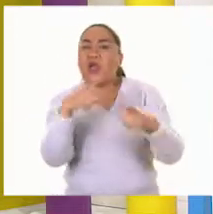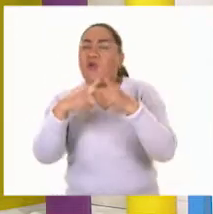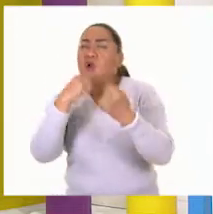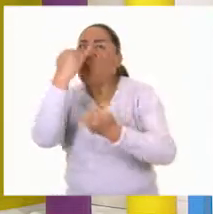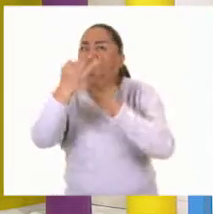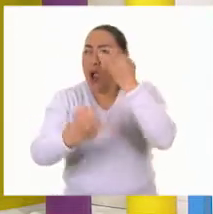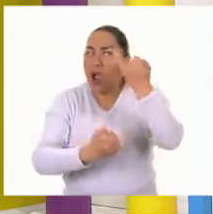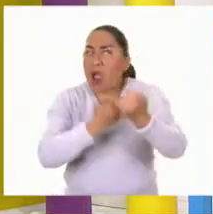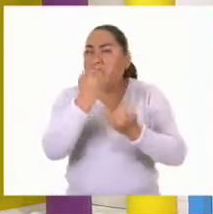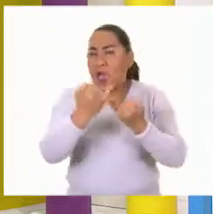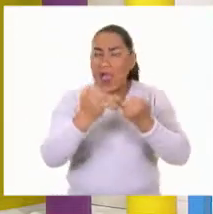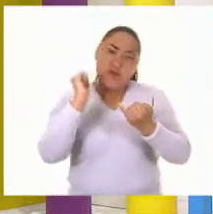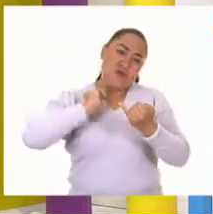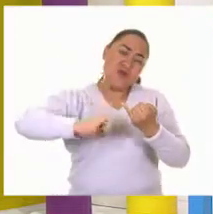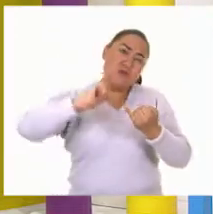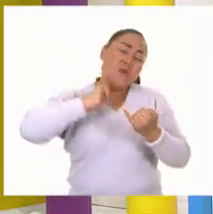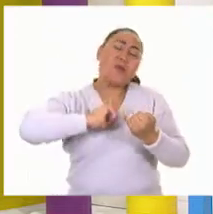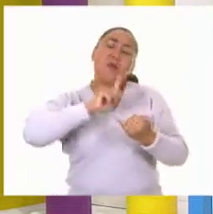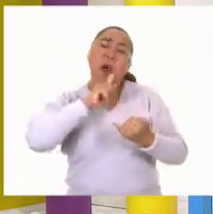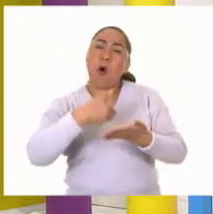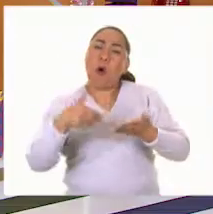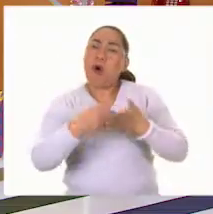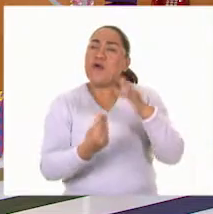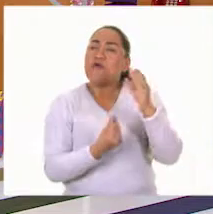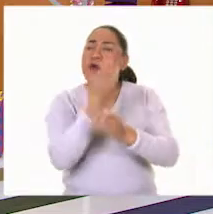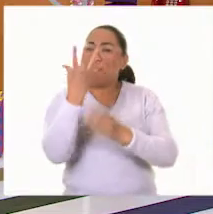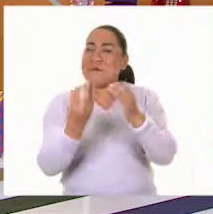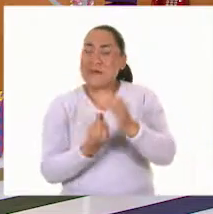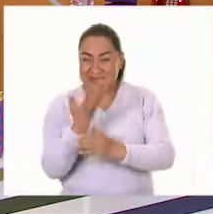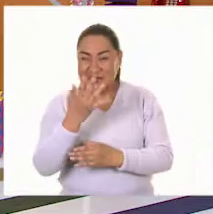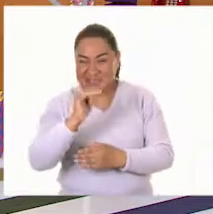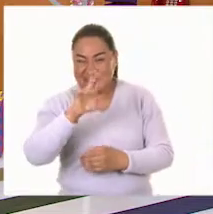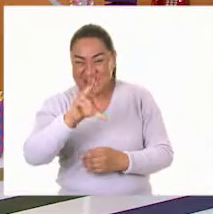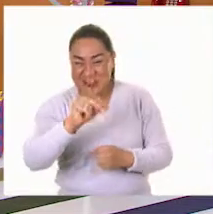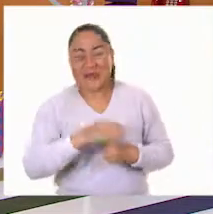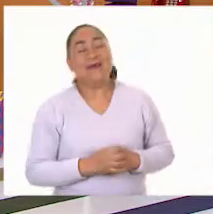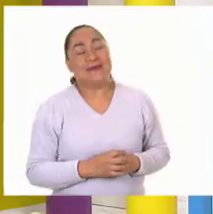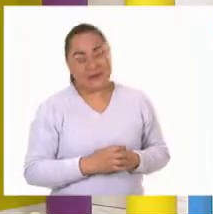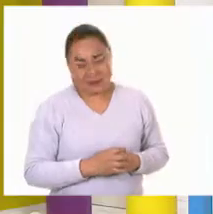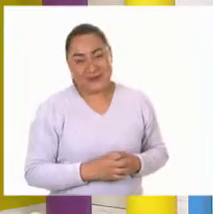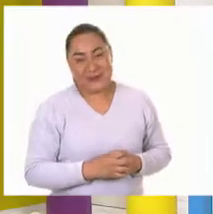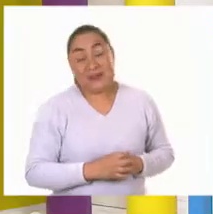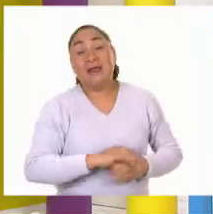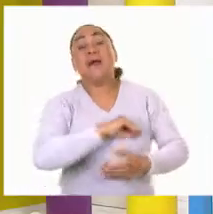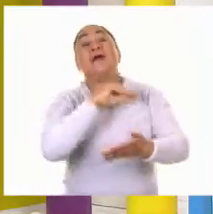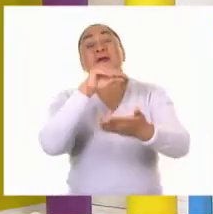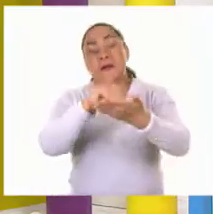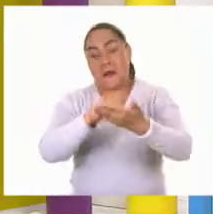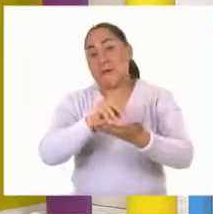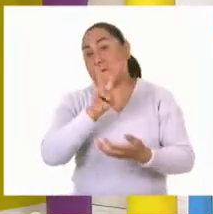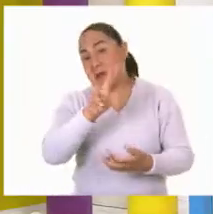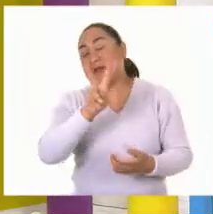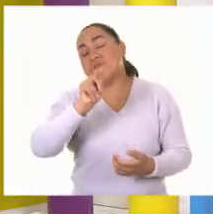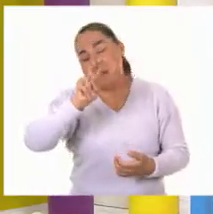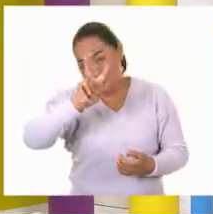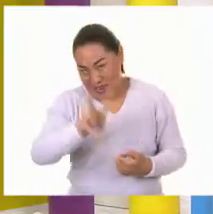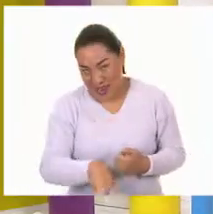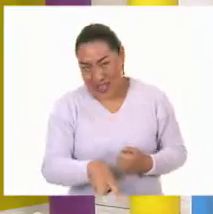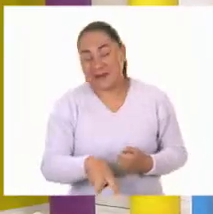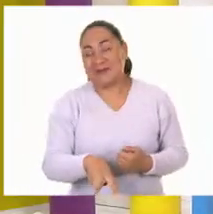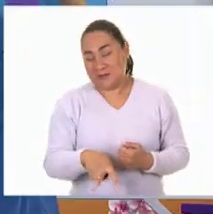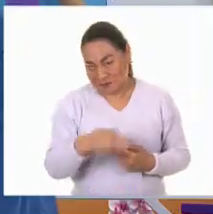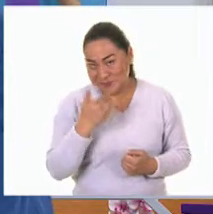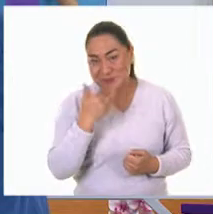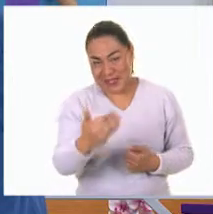los ponen de cabeza ¿no Erick? si muy bien entonces si ustedes pusieron verdadero pónganse una palomita porque es